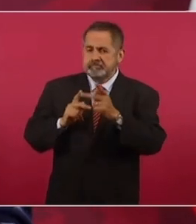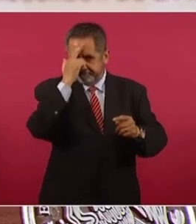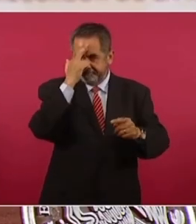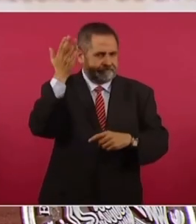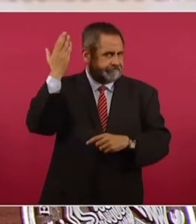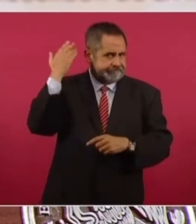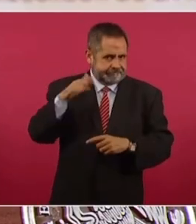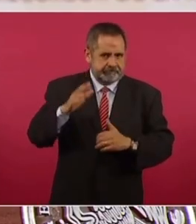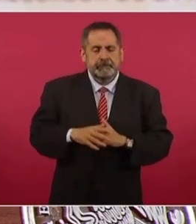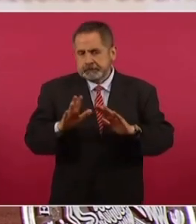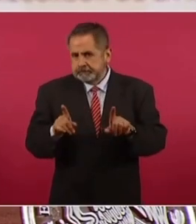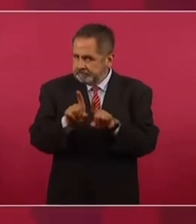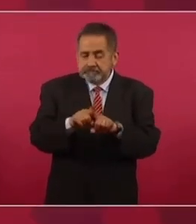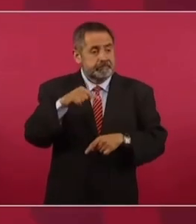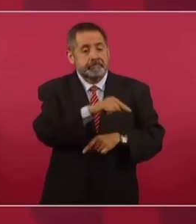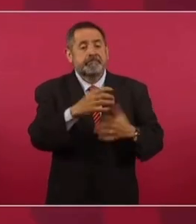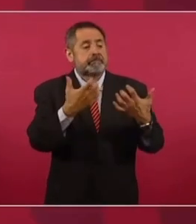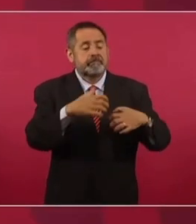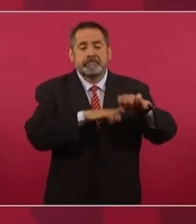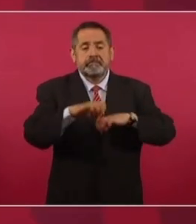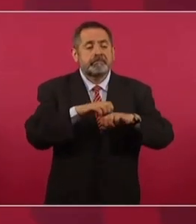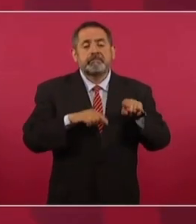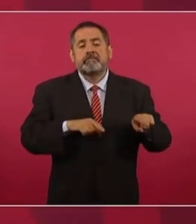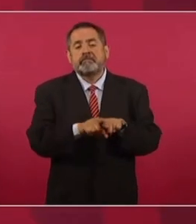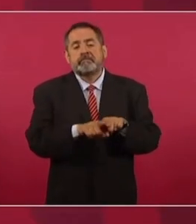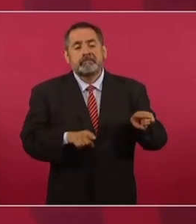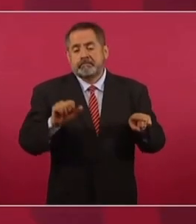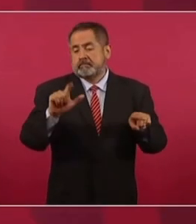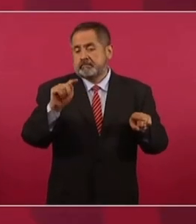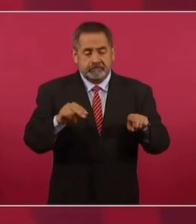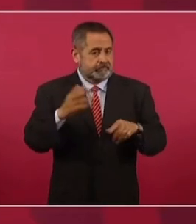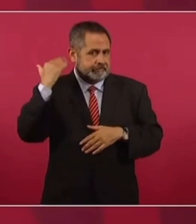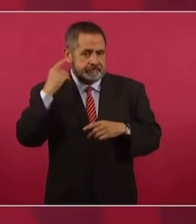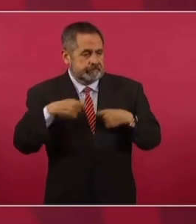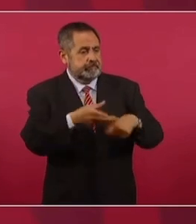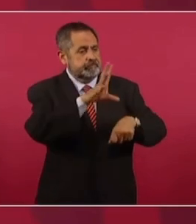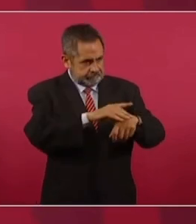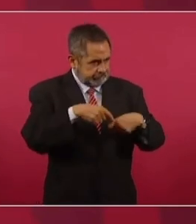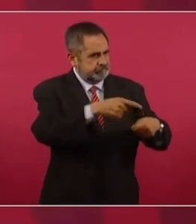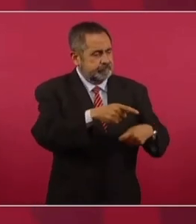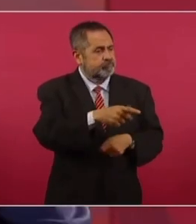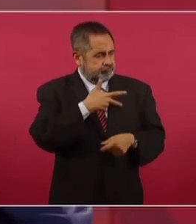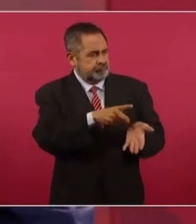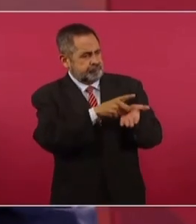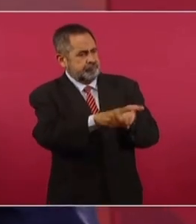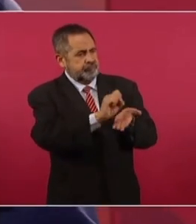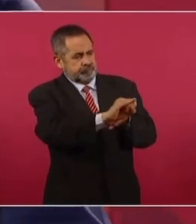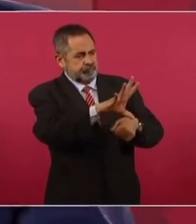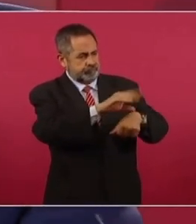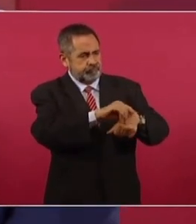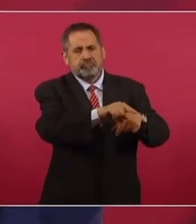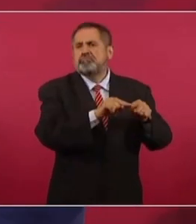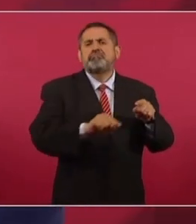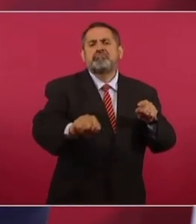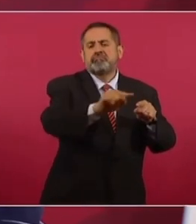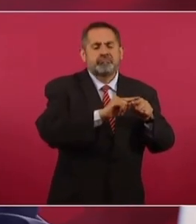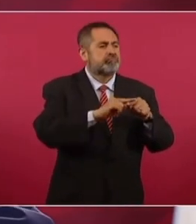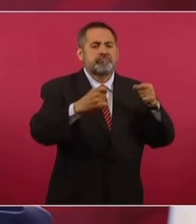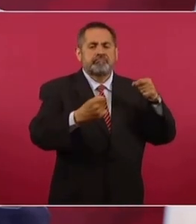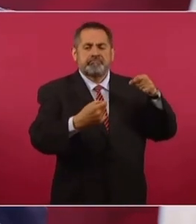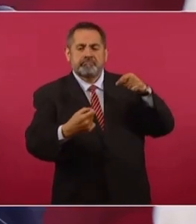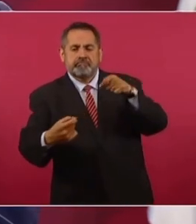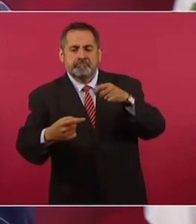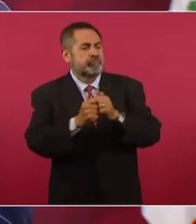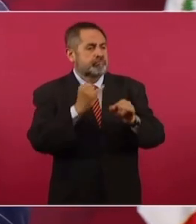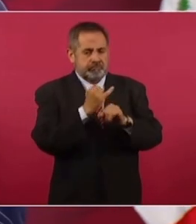Banca de Desarrollo. Pues esta empresa recibe la concesión para tener derecho a transmitir